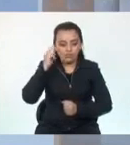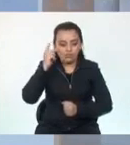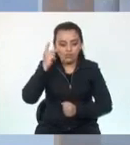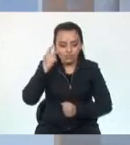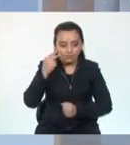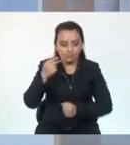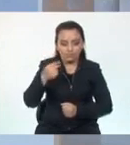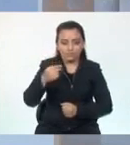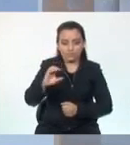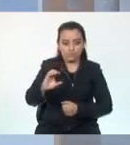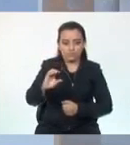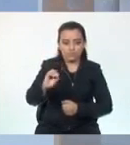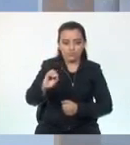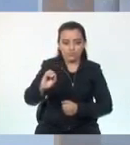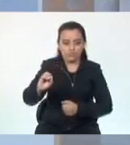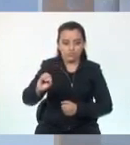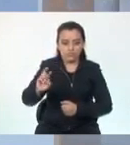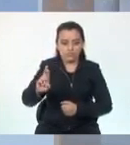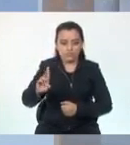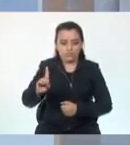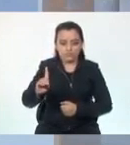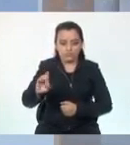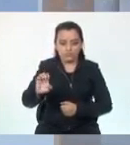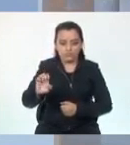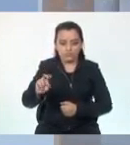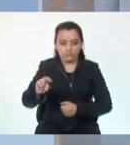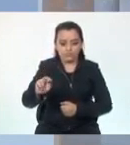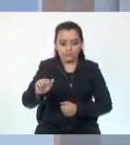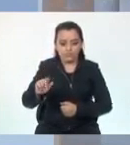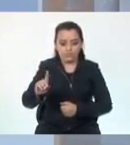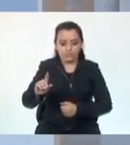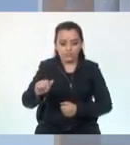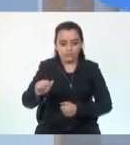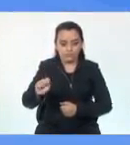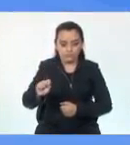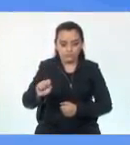geográficas? Te invito a que veamos el siguiente video.